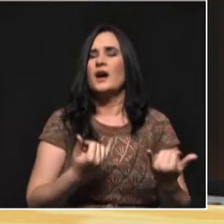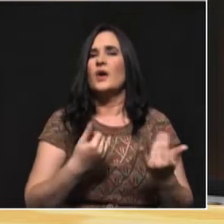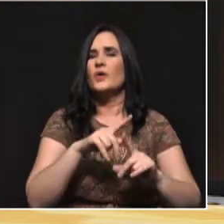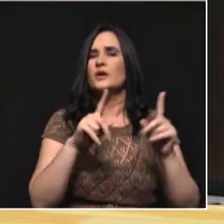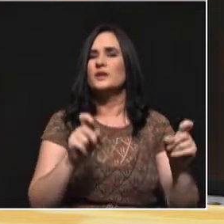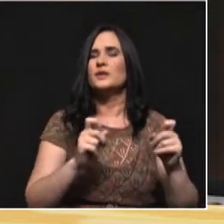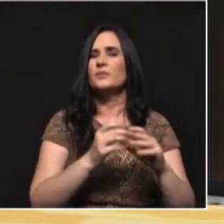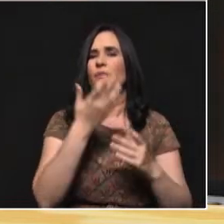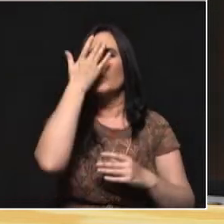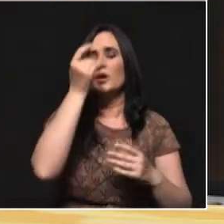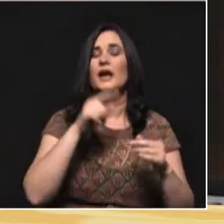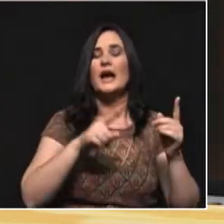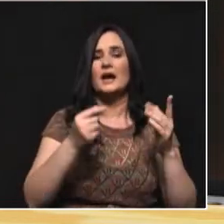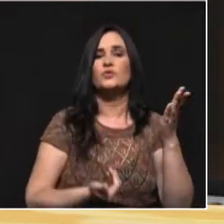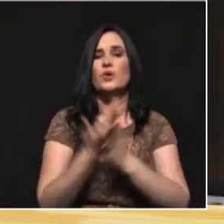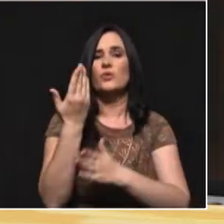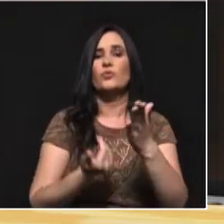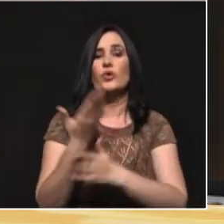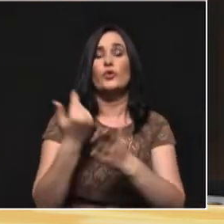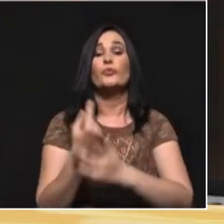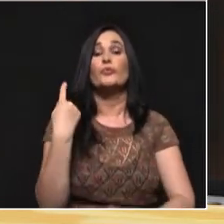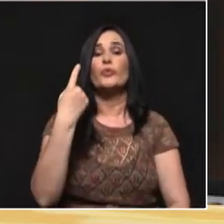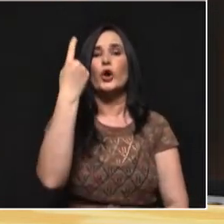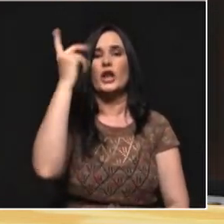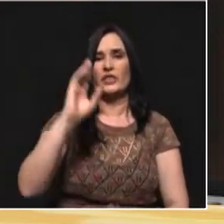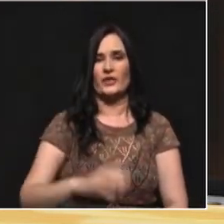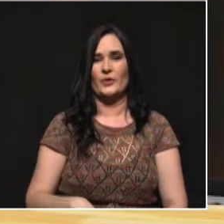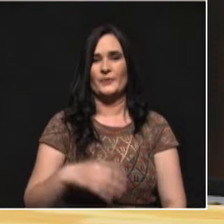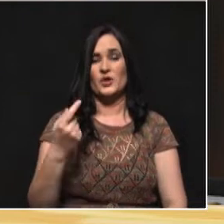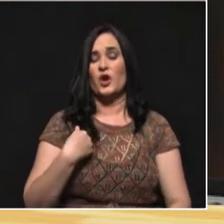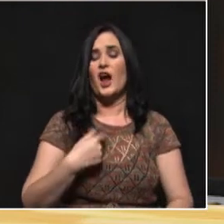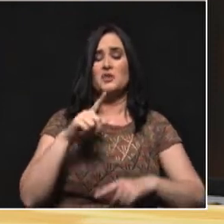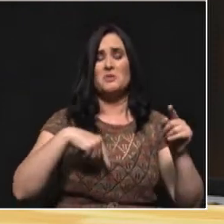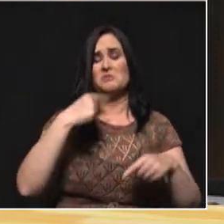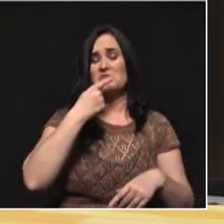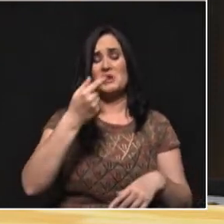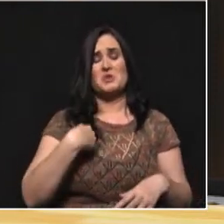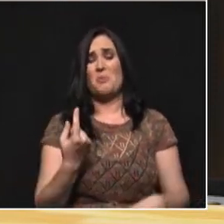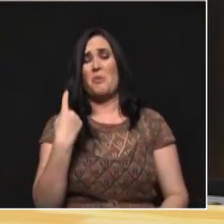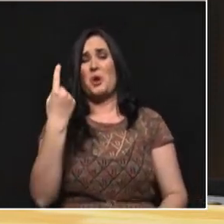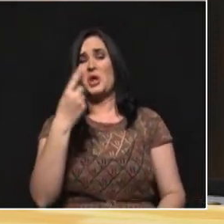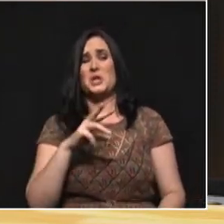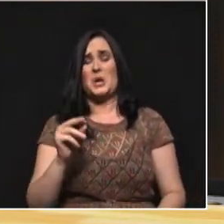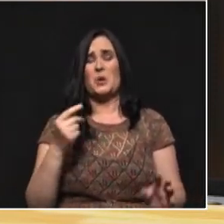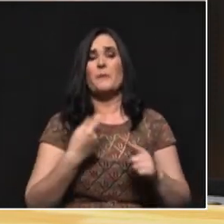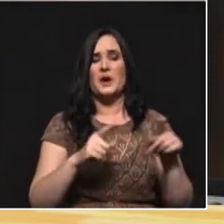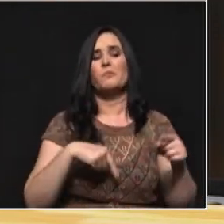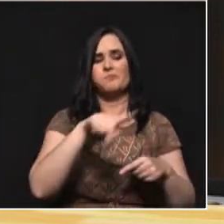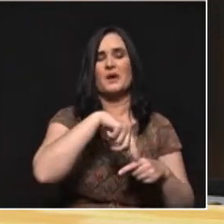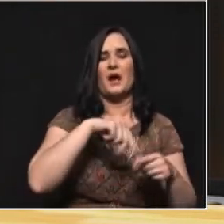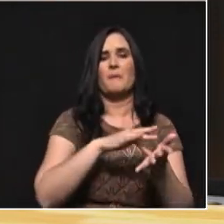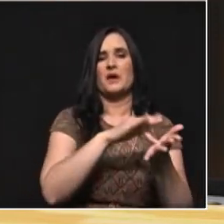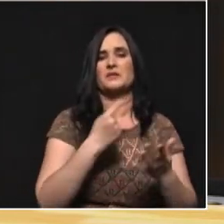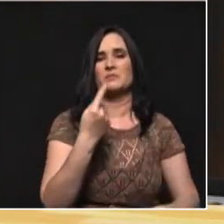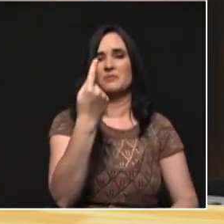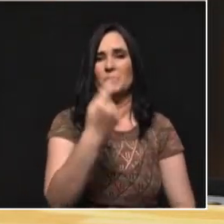es que aparecen unos políticos profesionales que es muy curioso, porque dicen no ser políticos, pero hacen política. Y estos son los que